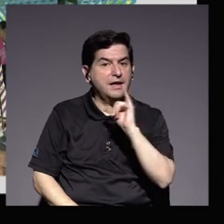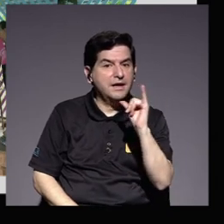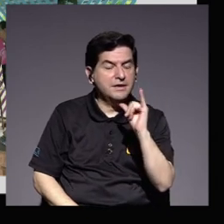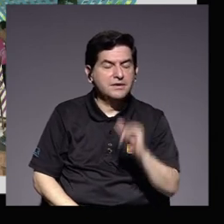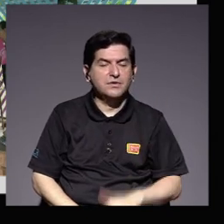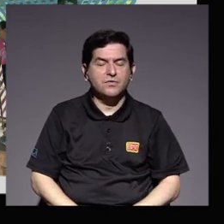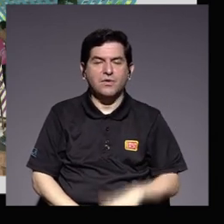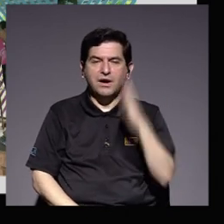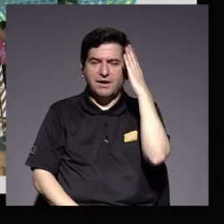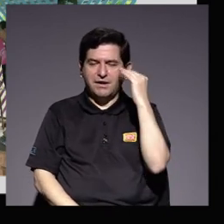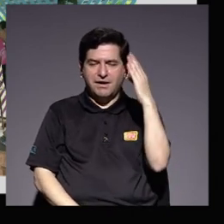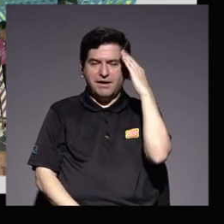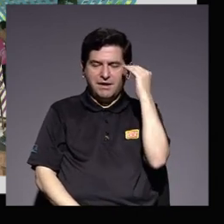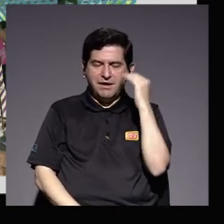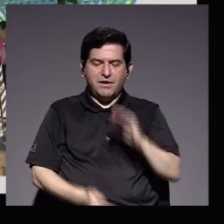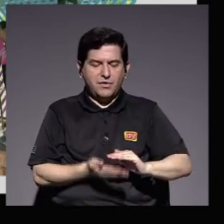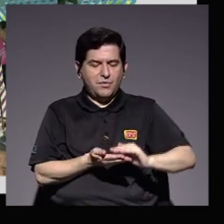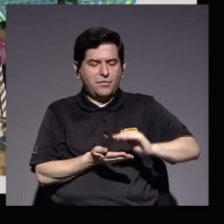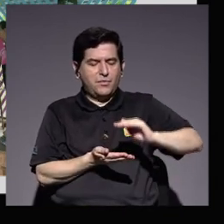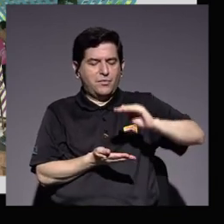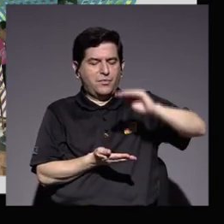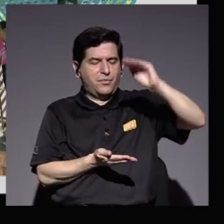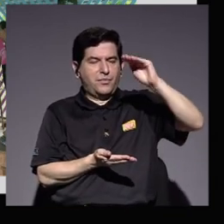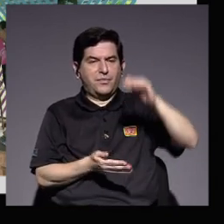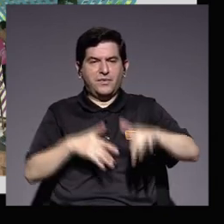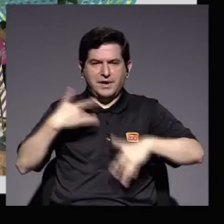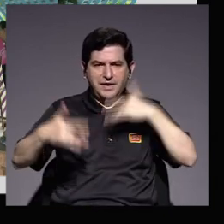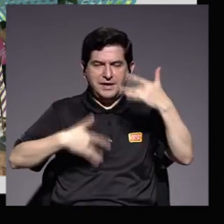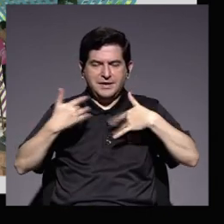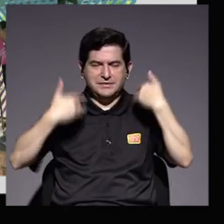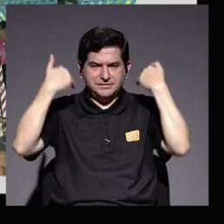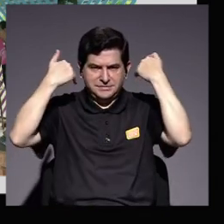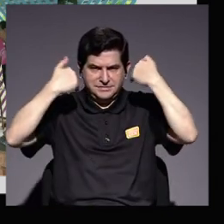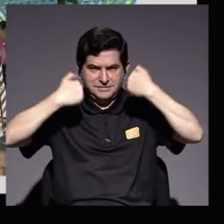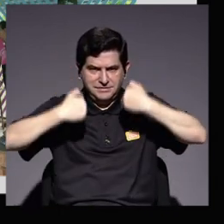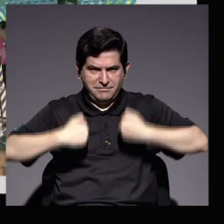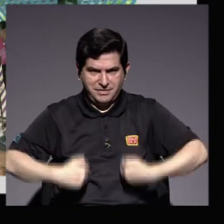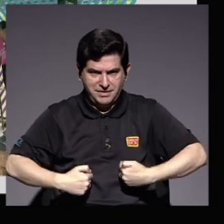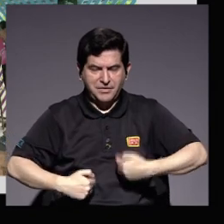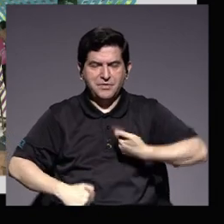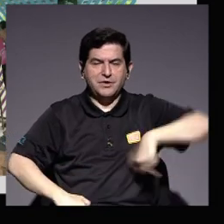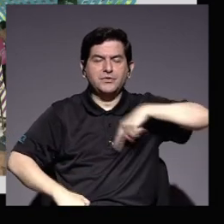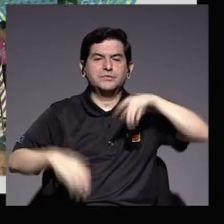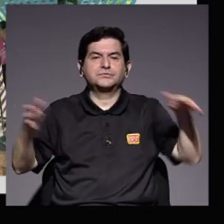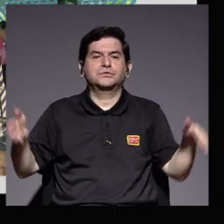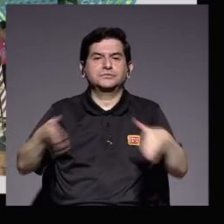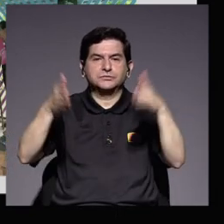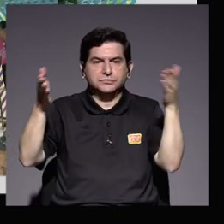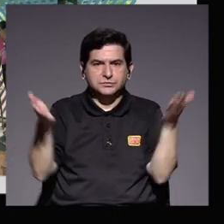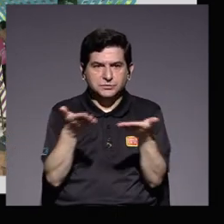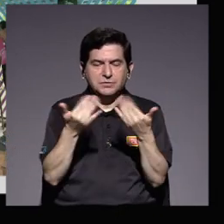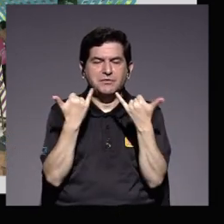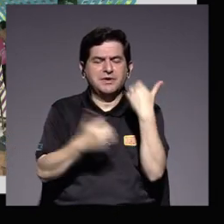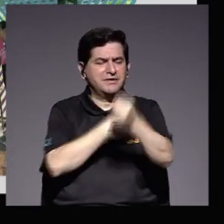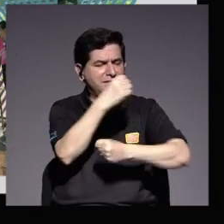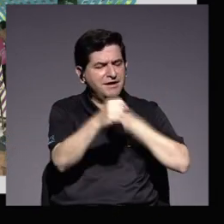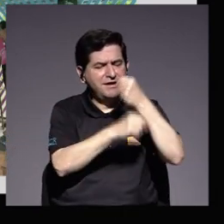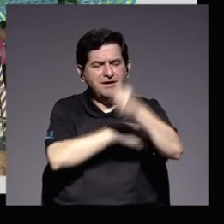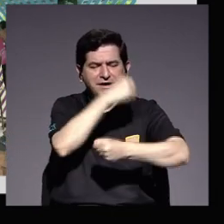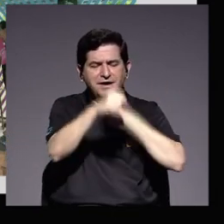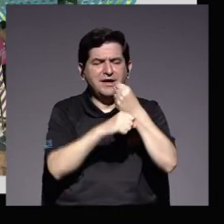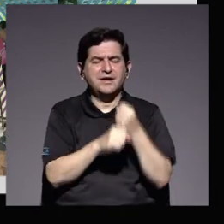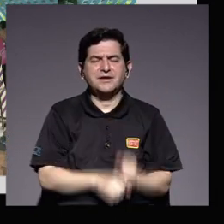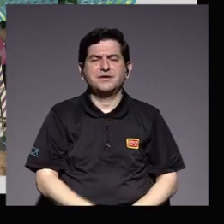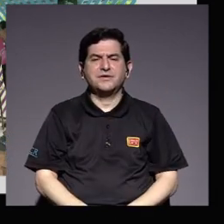atesora experiencias que se suman a la sensibilidad humanística con la que hemos promovido durante décadas la formación